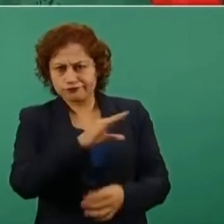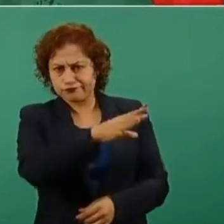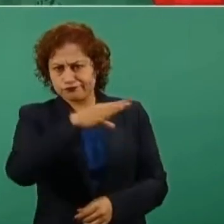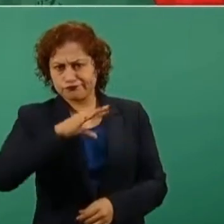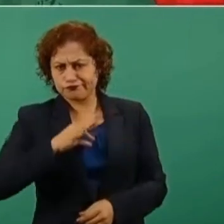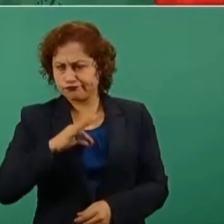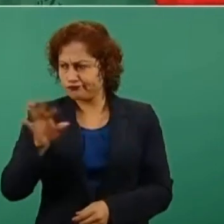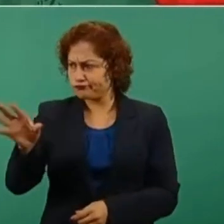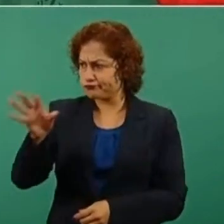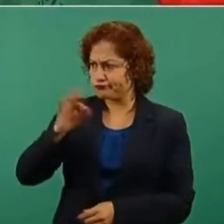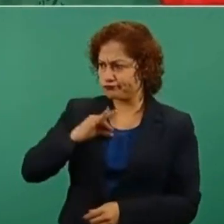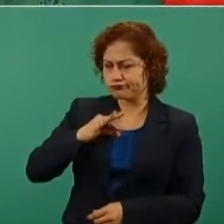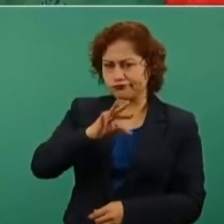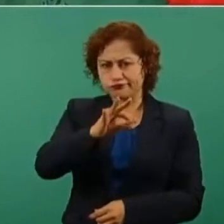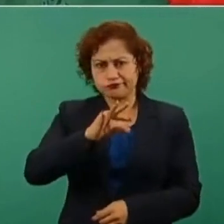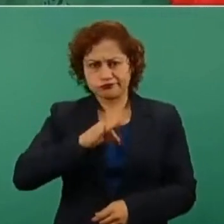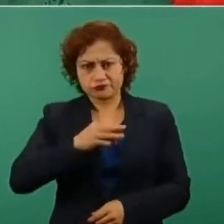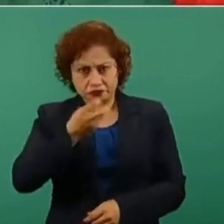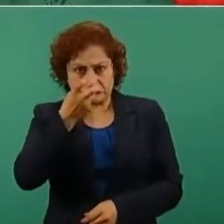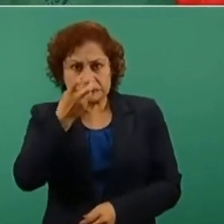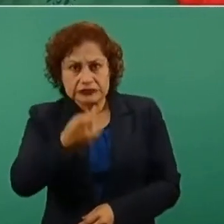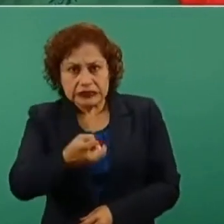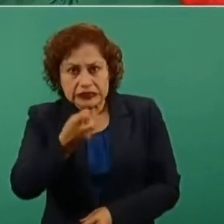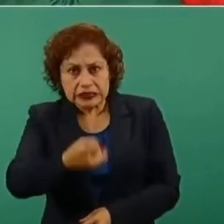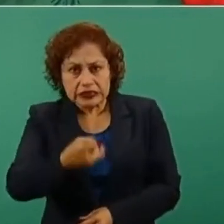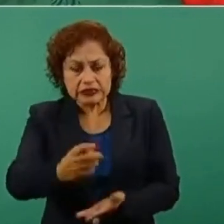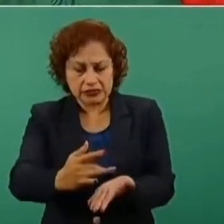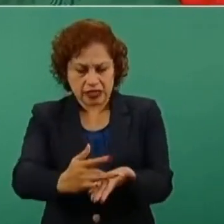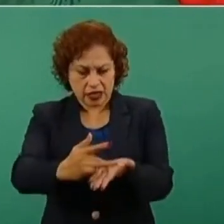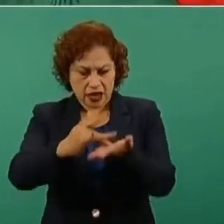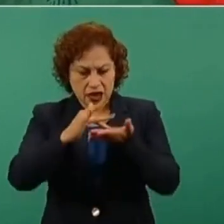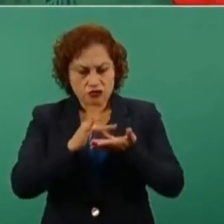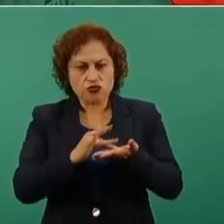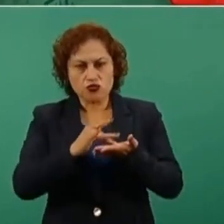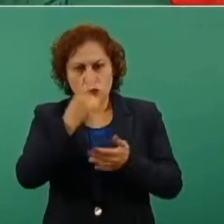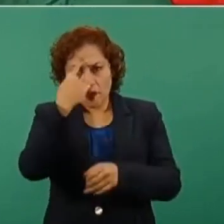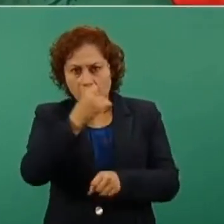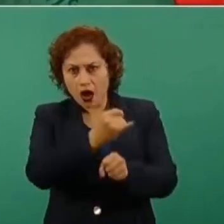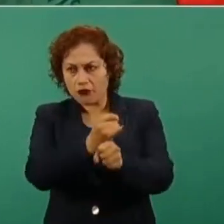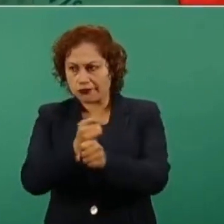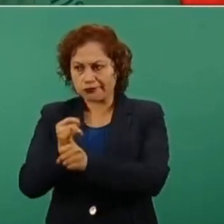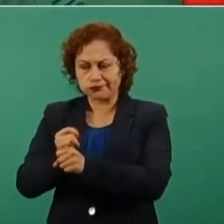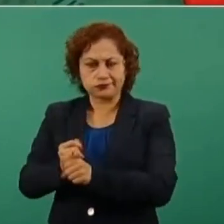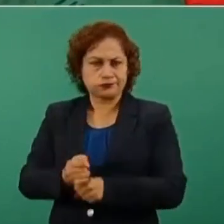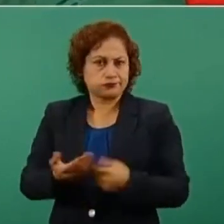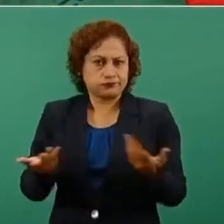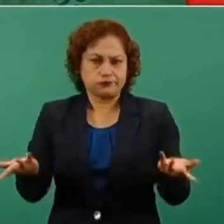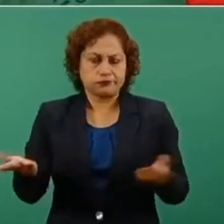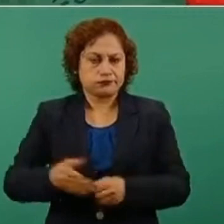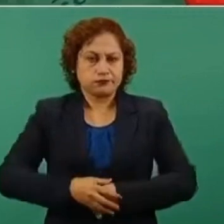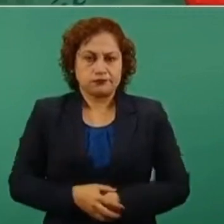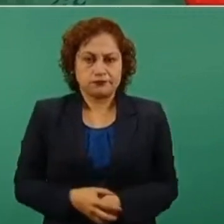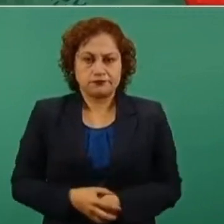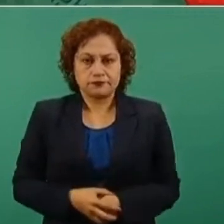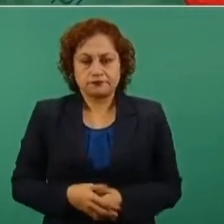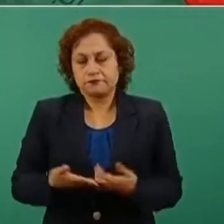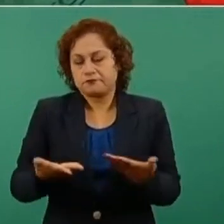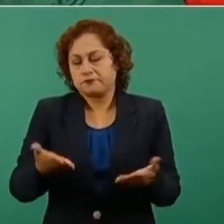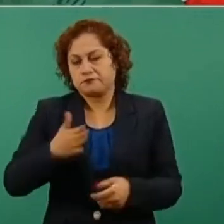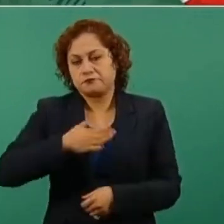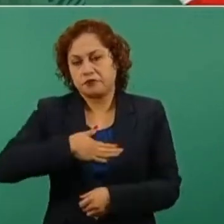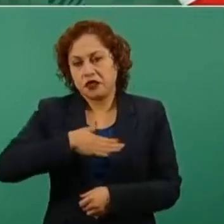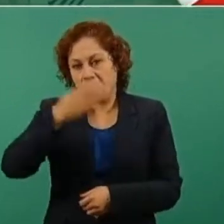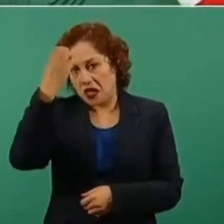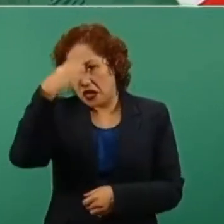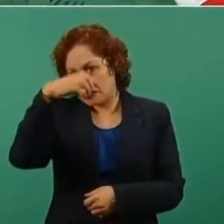ahí está la inteligencia en la gente y lo que pues he aprendido a lo largo del tiempo,